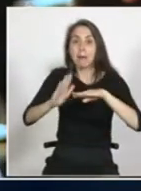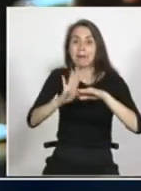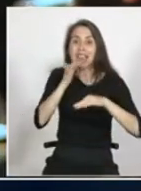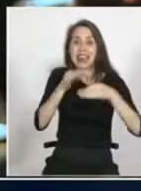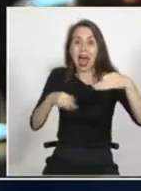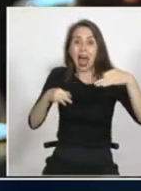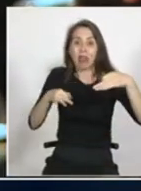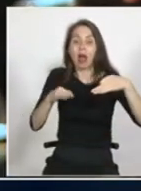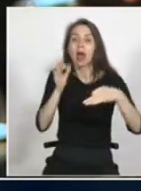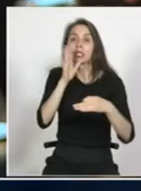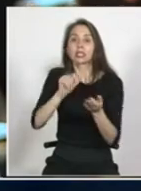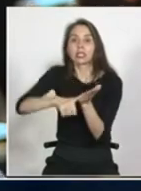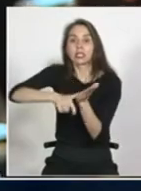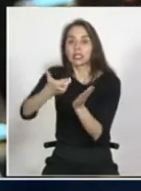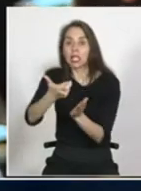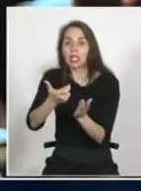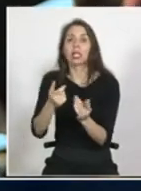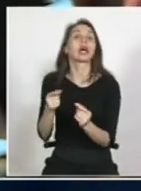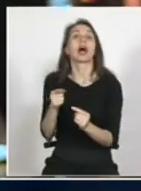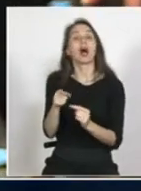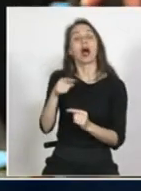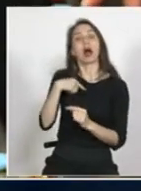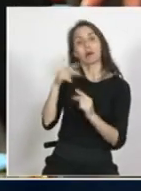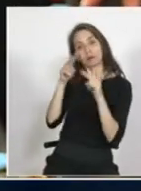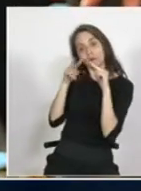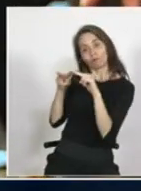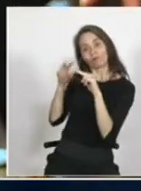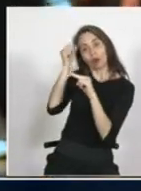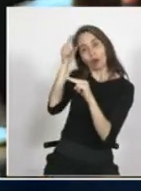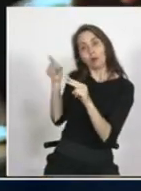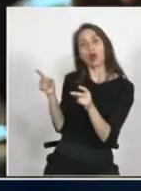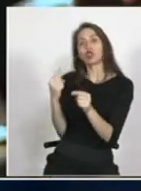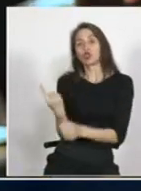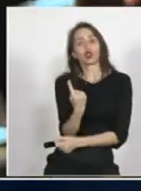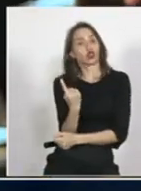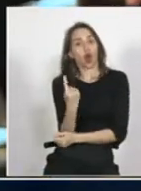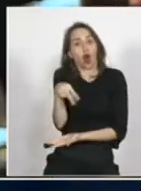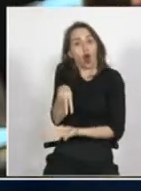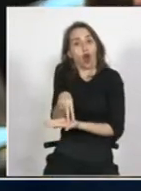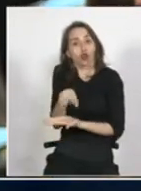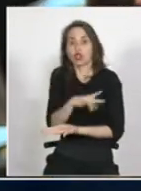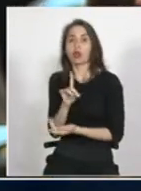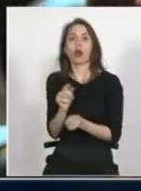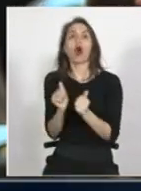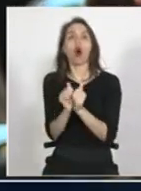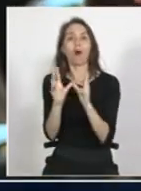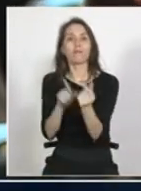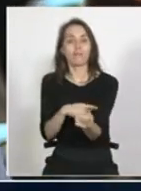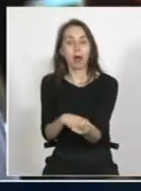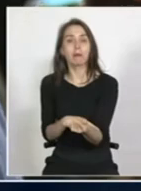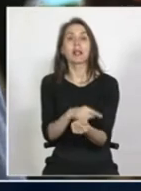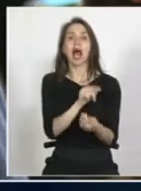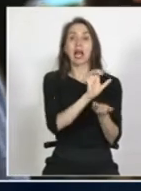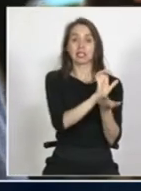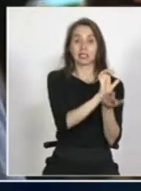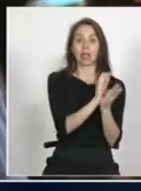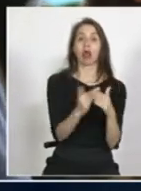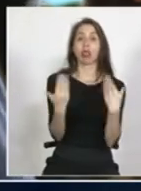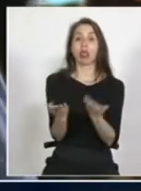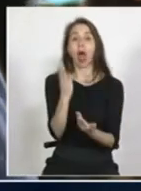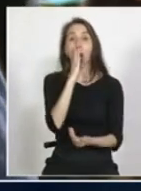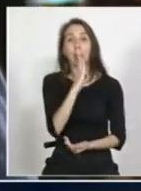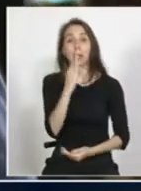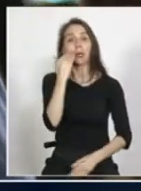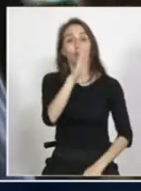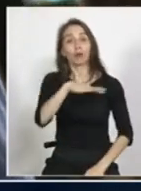debemos abarcar o entender que está con una familia y para poder acceder a los distintos beneficios que el Estado entrega a los niños o niñas, tenemos que